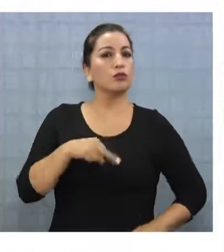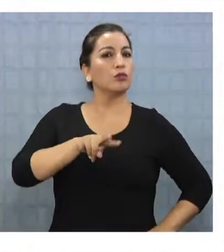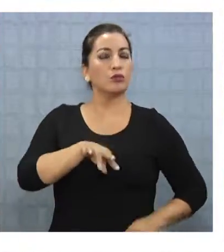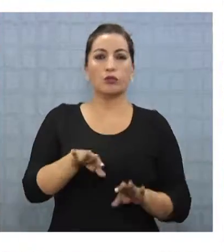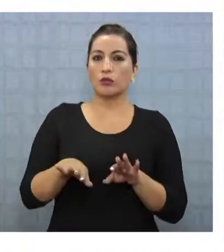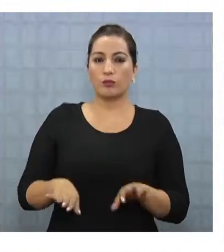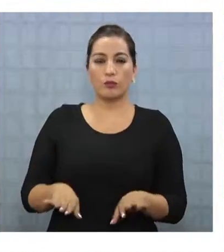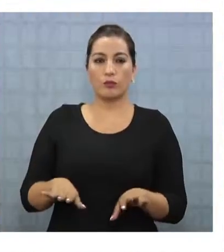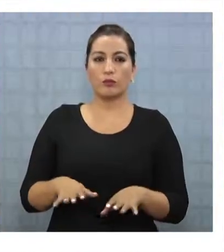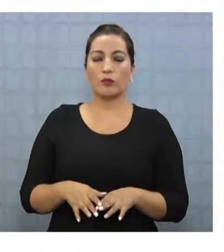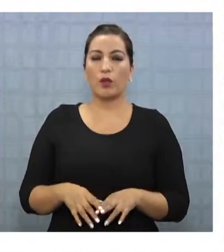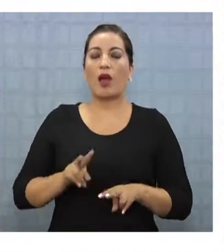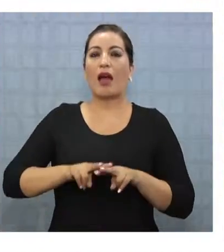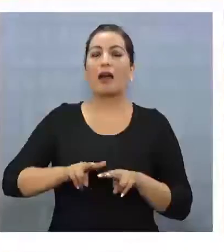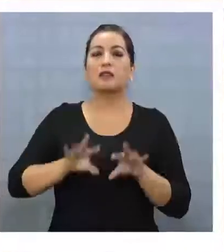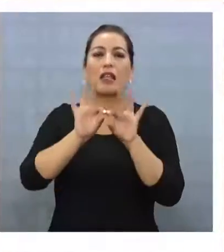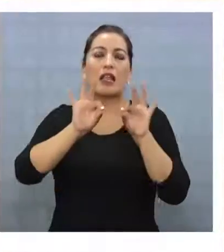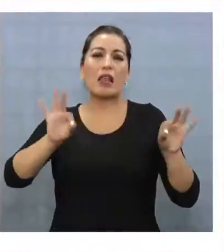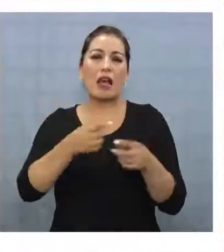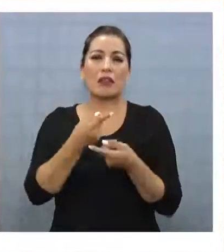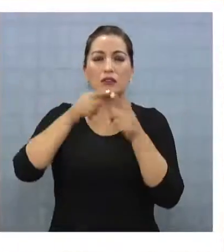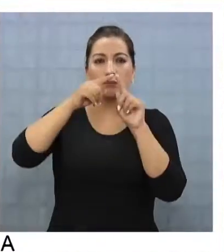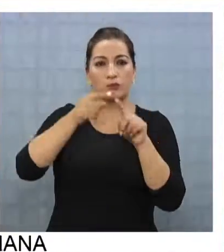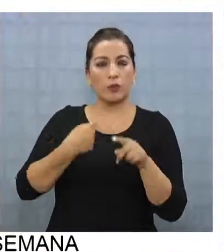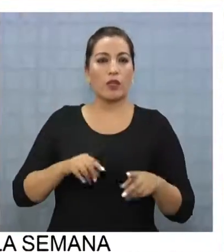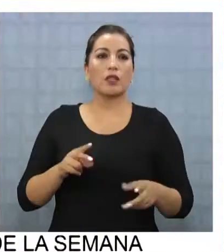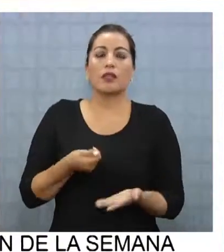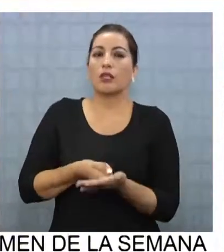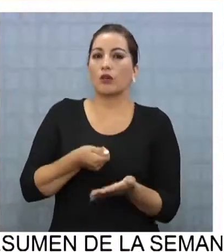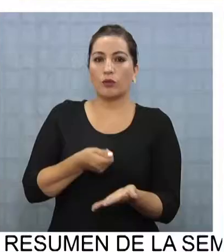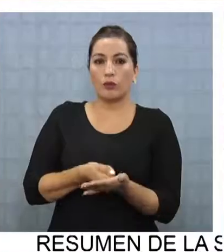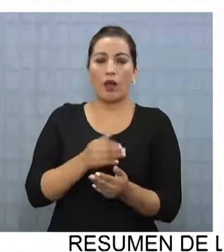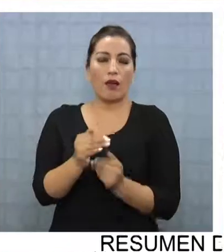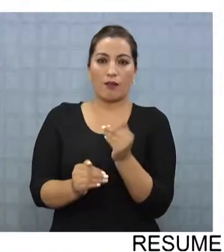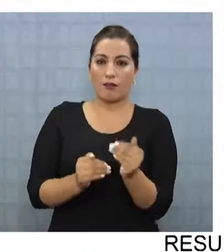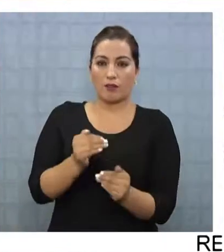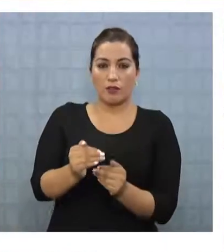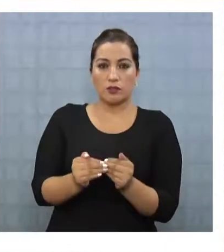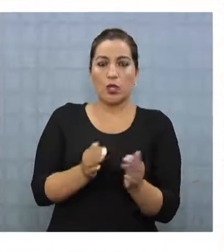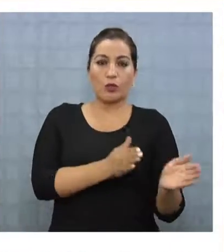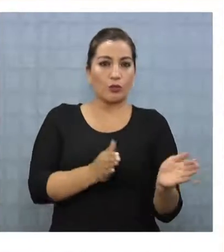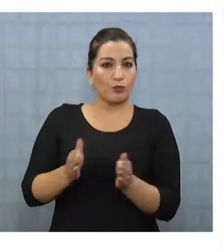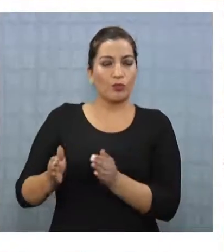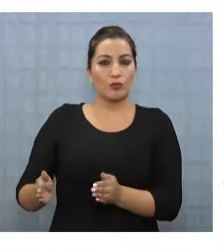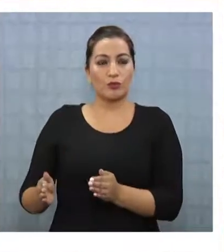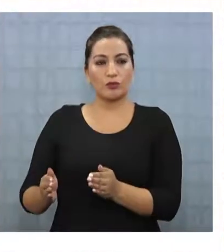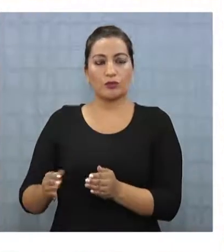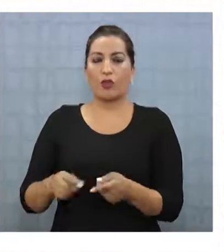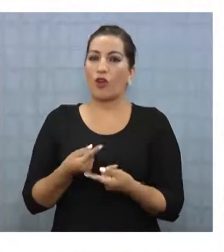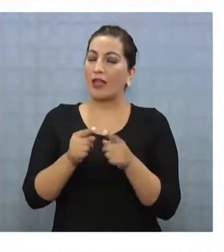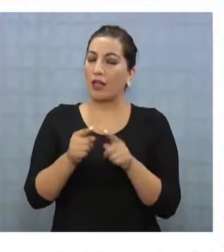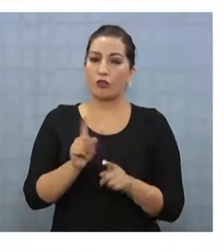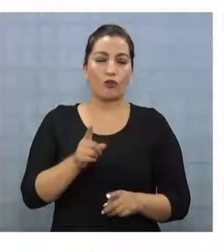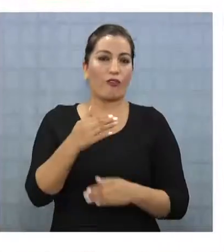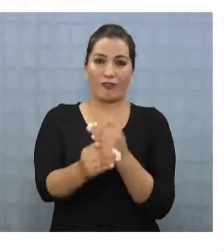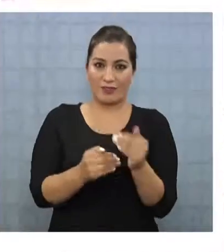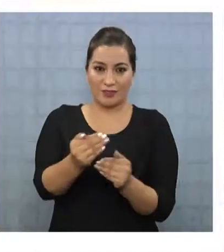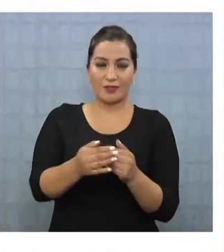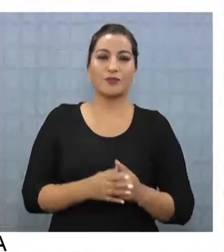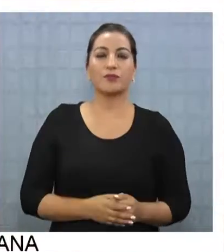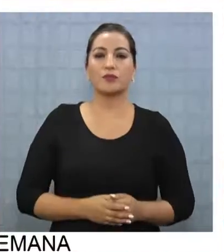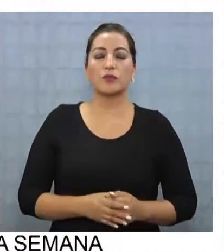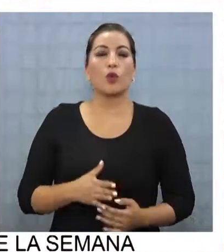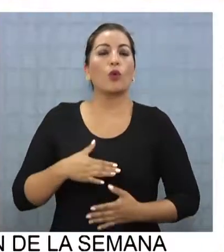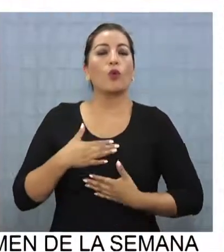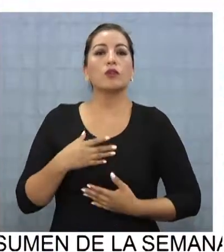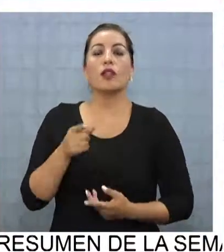prendas, porque nosotras mismas le aislamos la lana, si fuéramos que estaríamos comprando se avanza, pero con el proceso de aislamiento no se avanza.